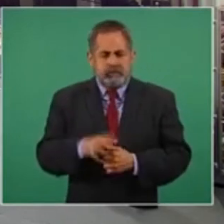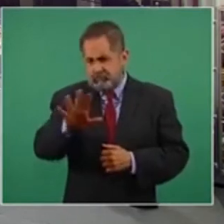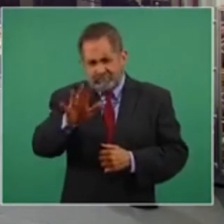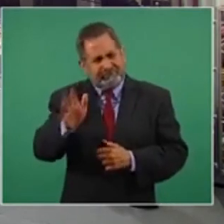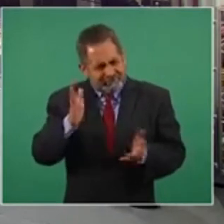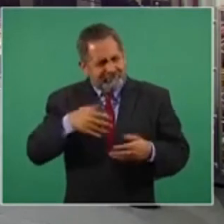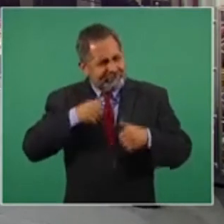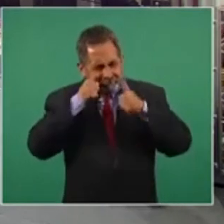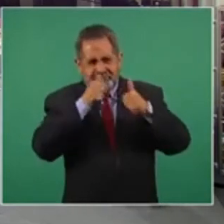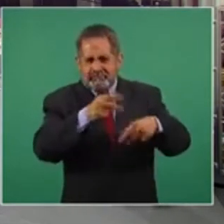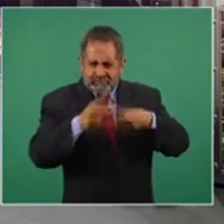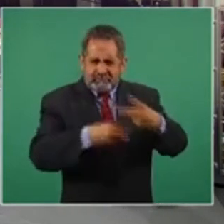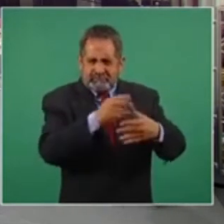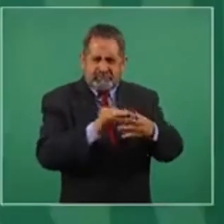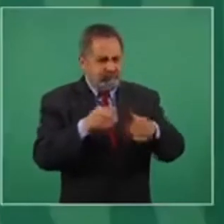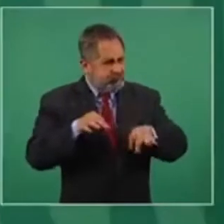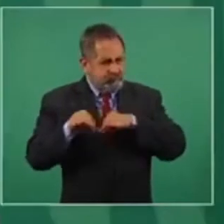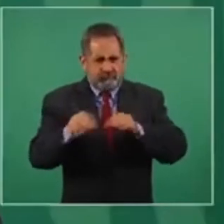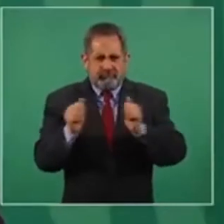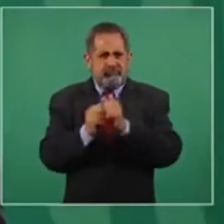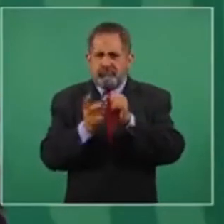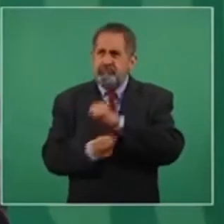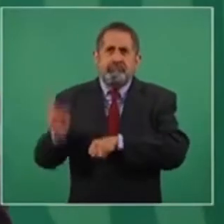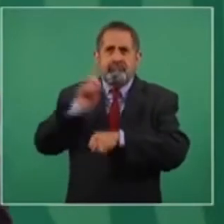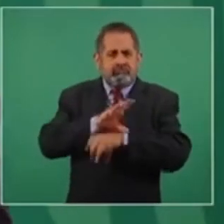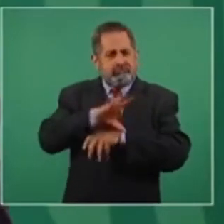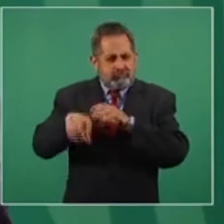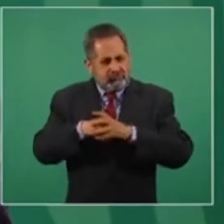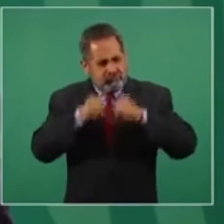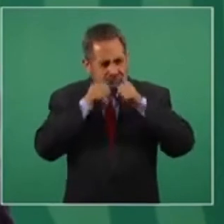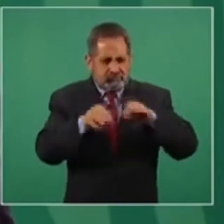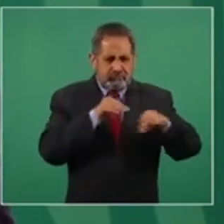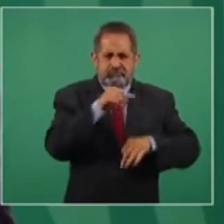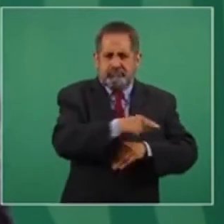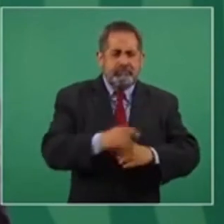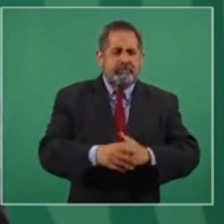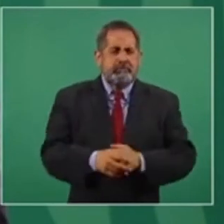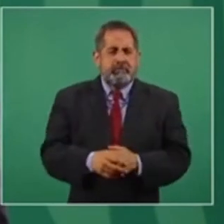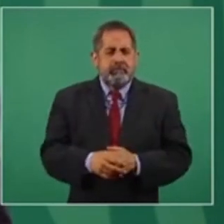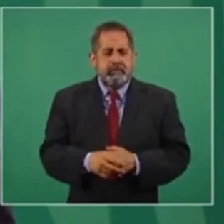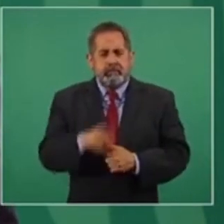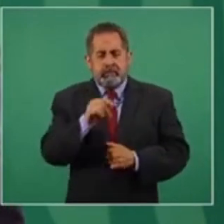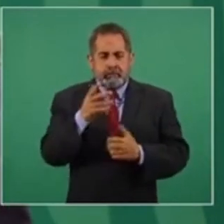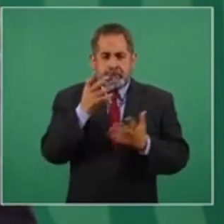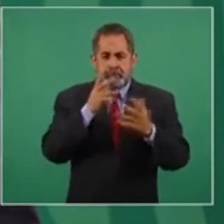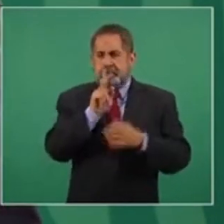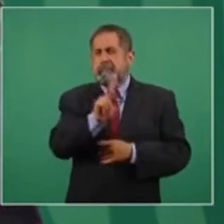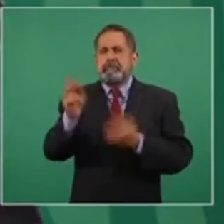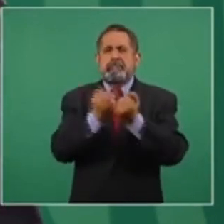Atenderlos. Y trabajamos todo el día para eso. Y que no nos confundan.